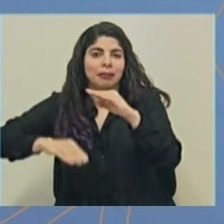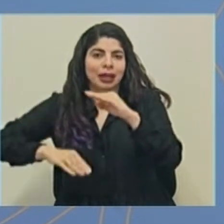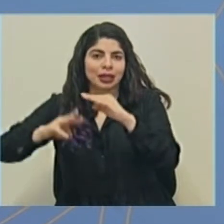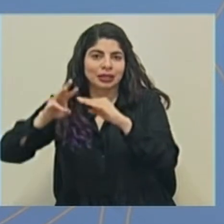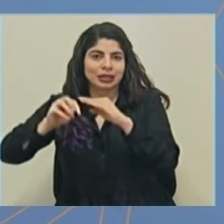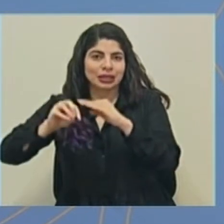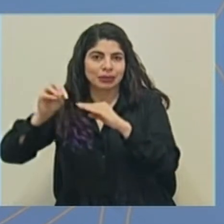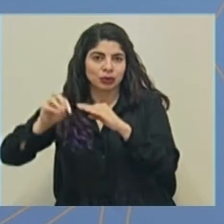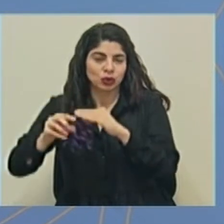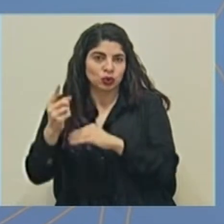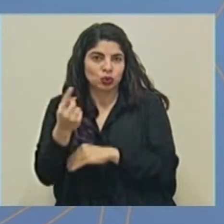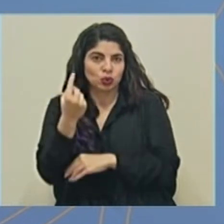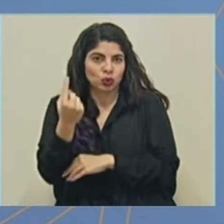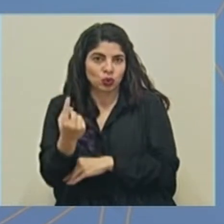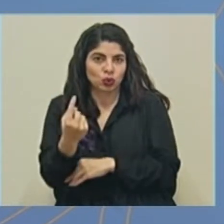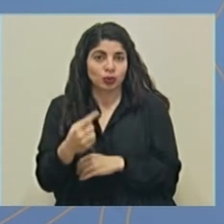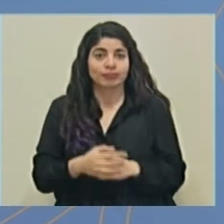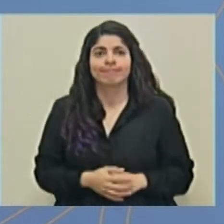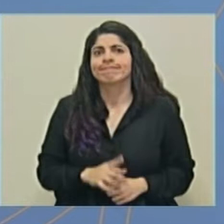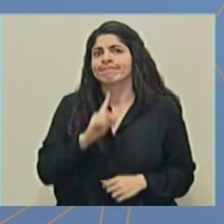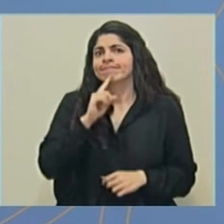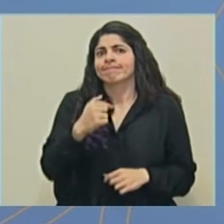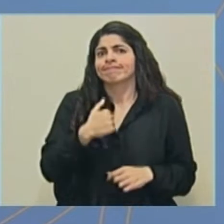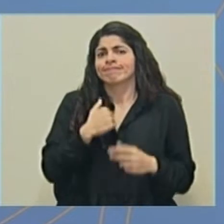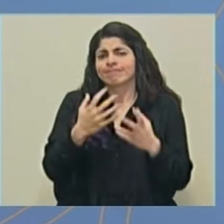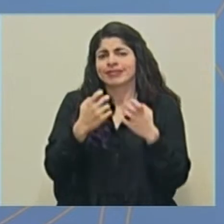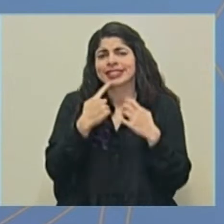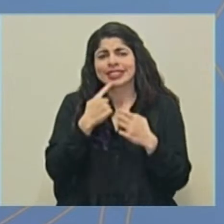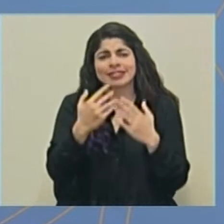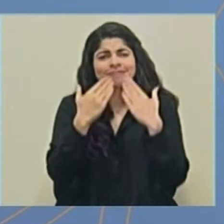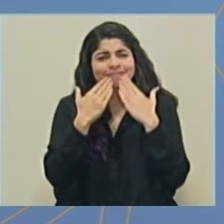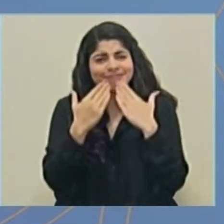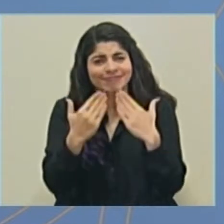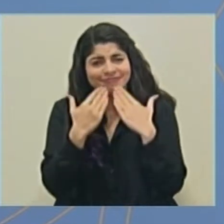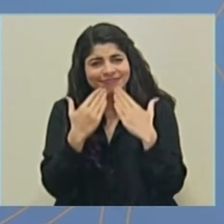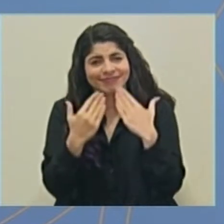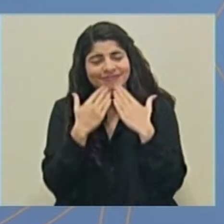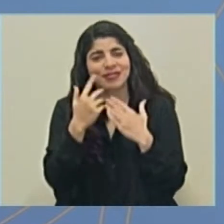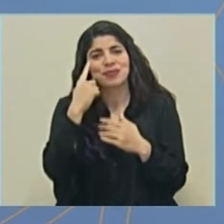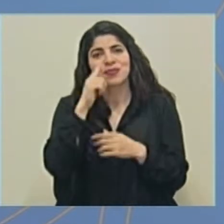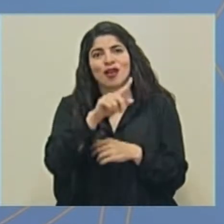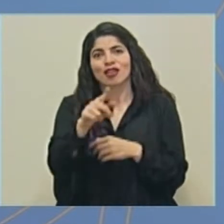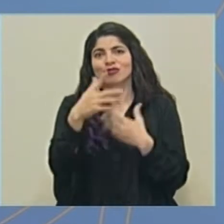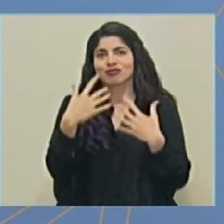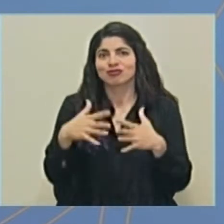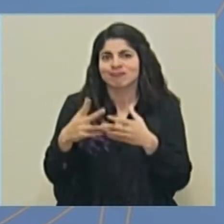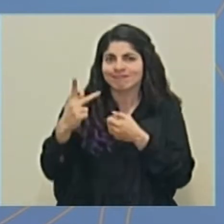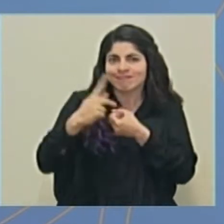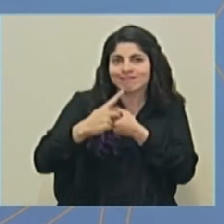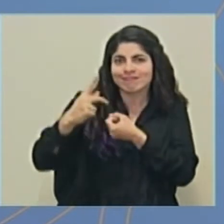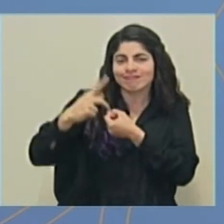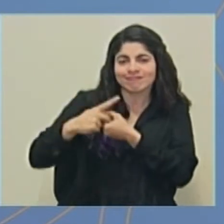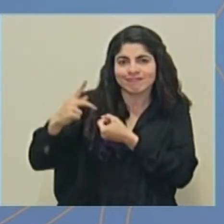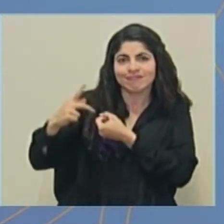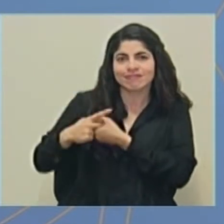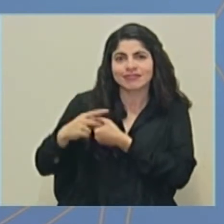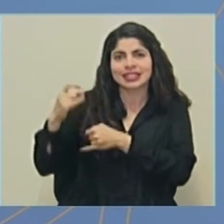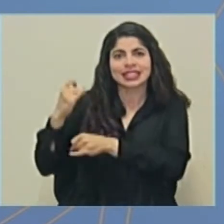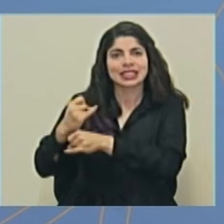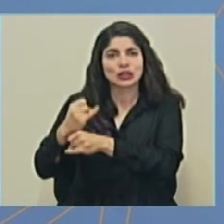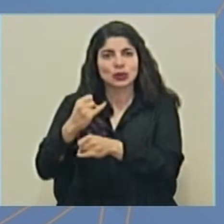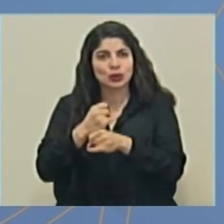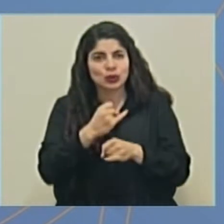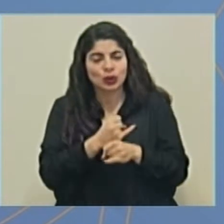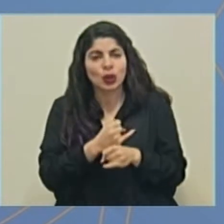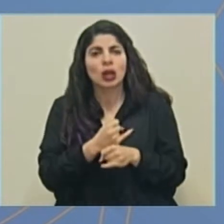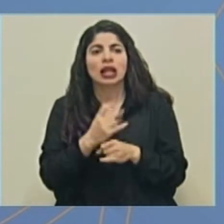al 60%. Quiero agradecer en este sentido la participación activa de las instituciones